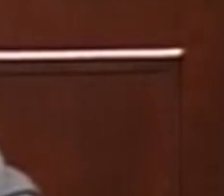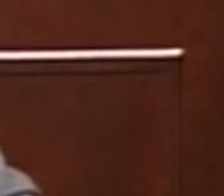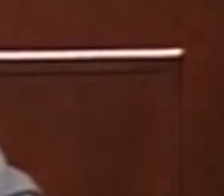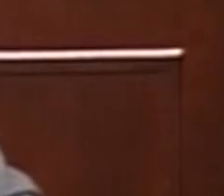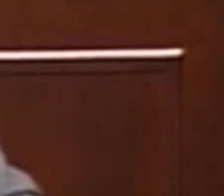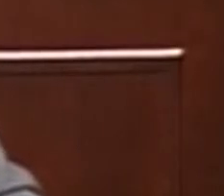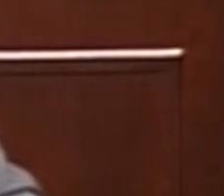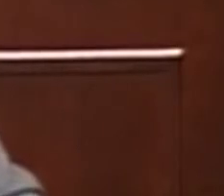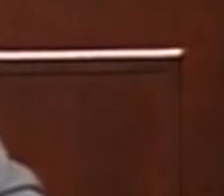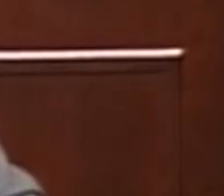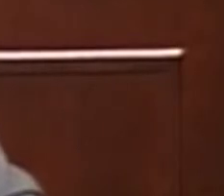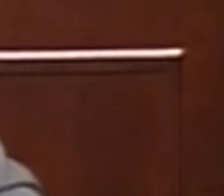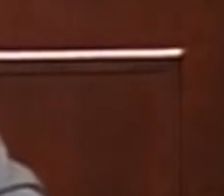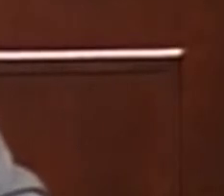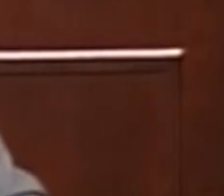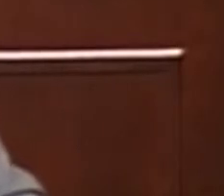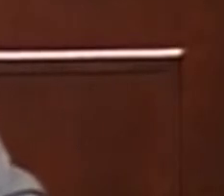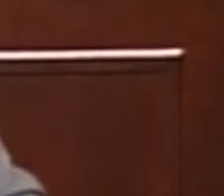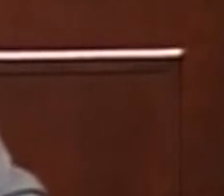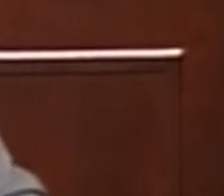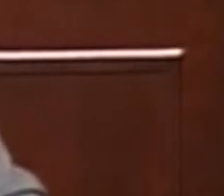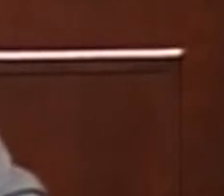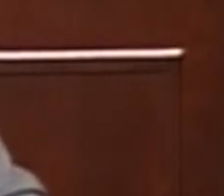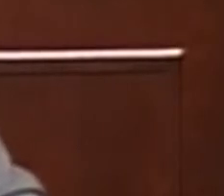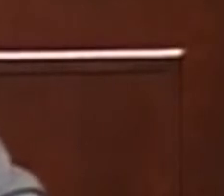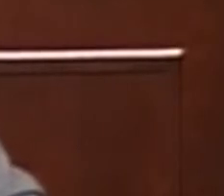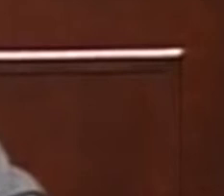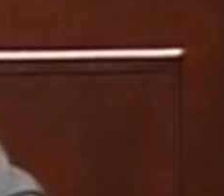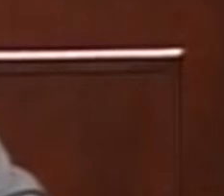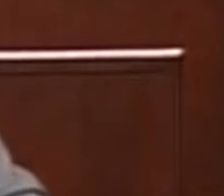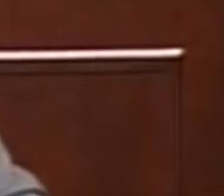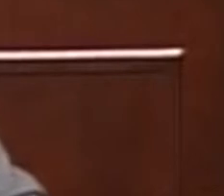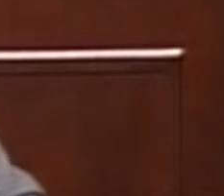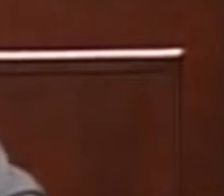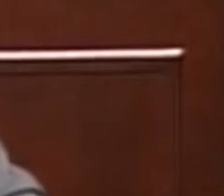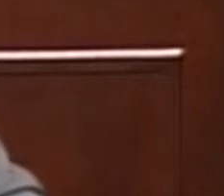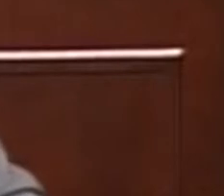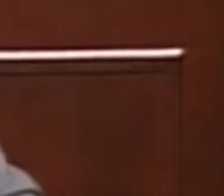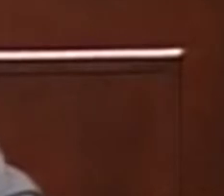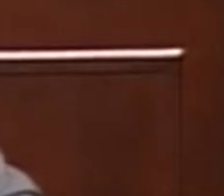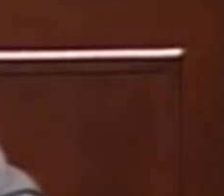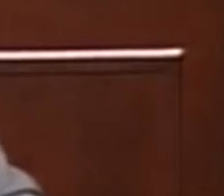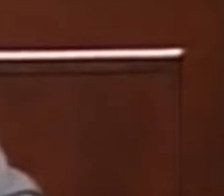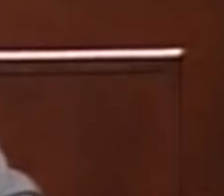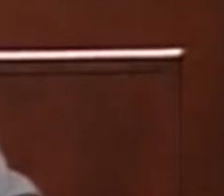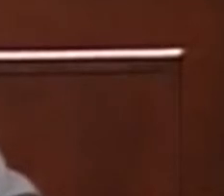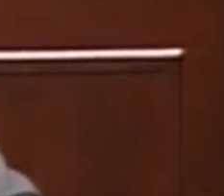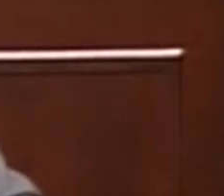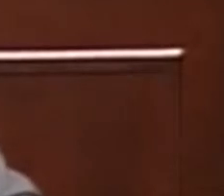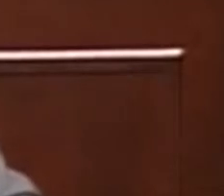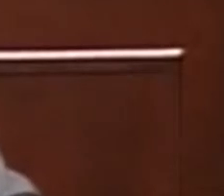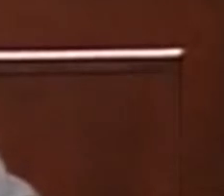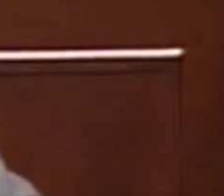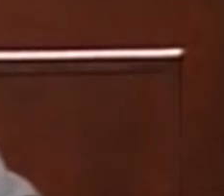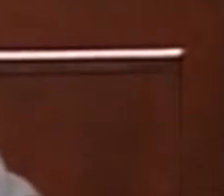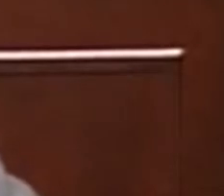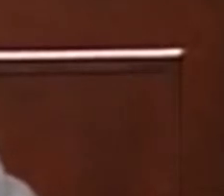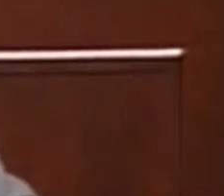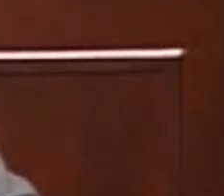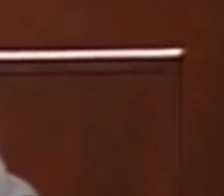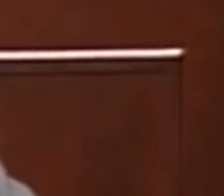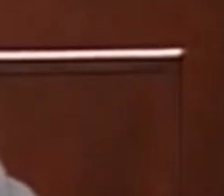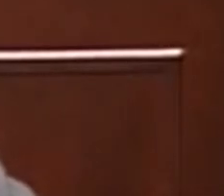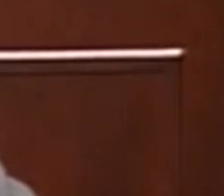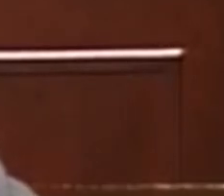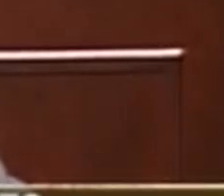donde ya hay posconflicto si queremos llamarlo así tienen que generar guerra de campesino contra campesino porque